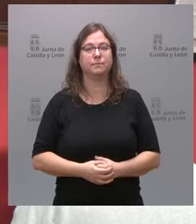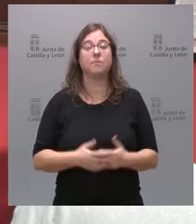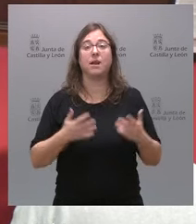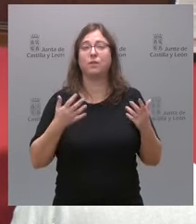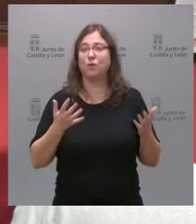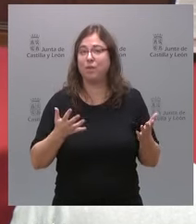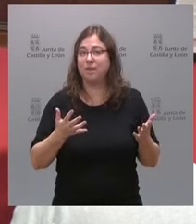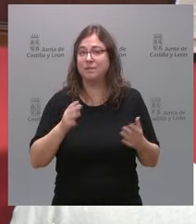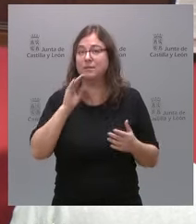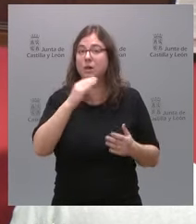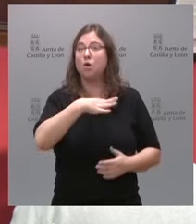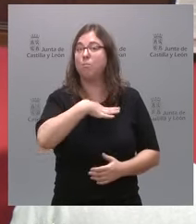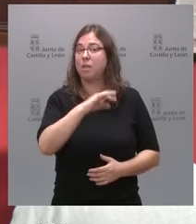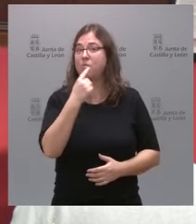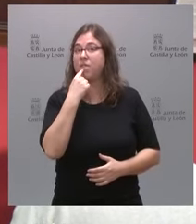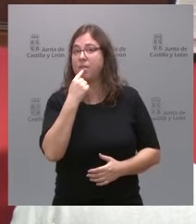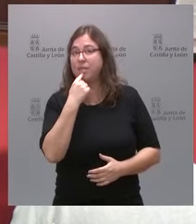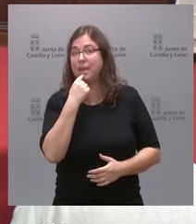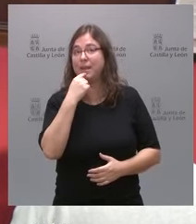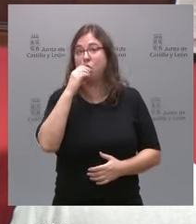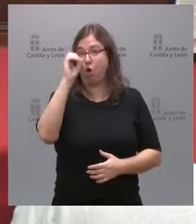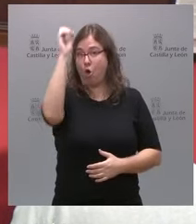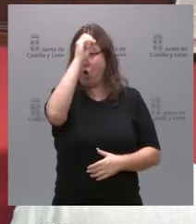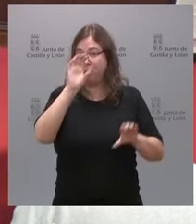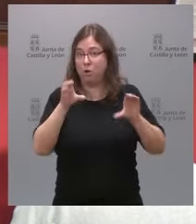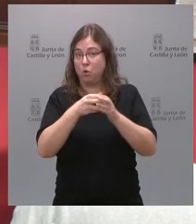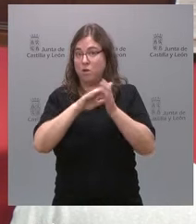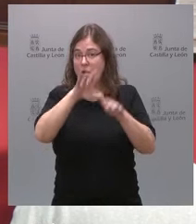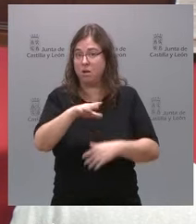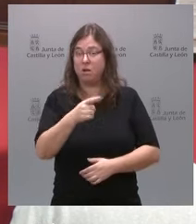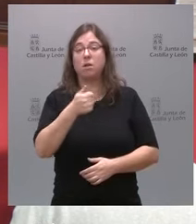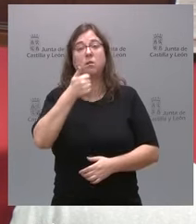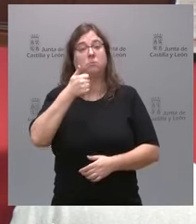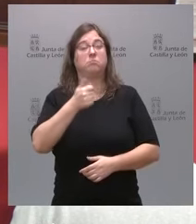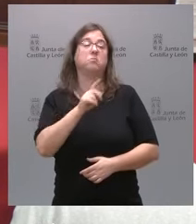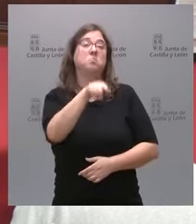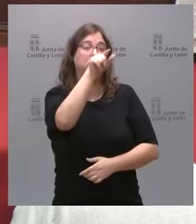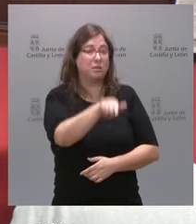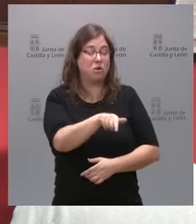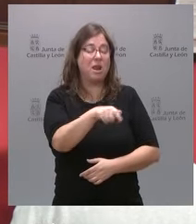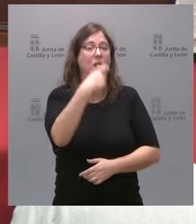¿Entonces se puede decir que la posición de la Junta es llamar al líder de la oposición traidor?